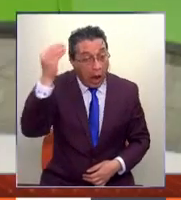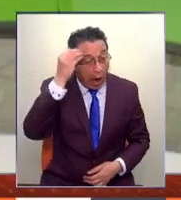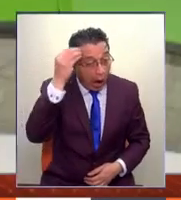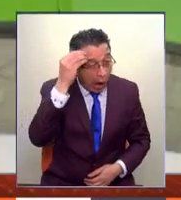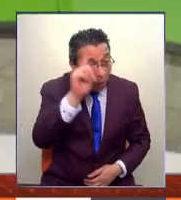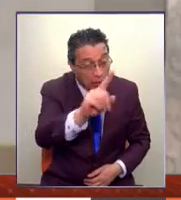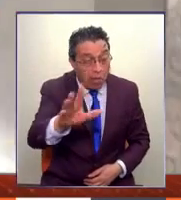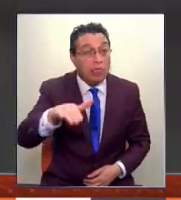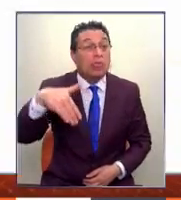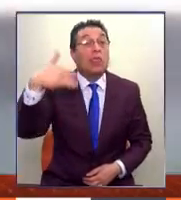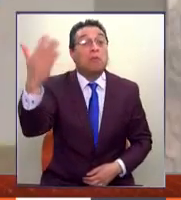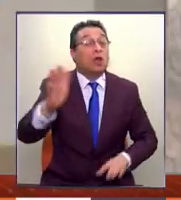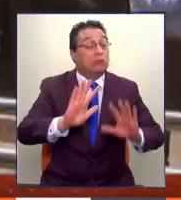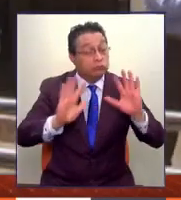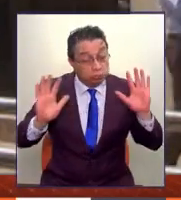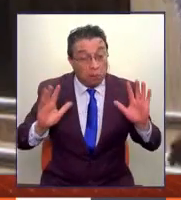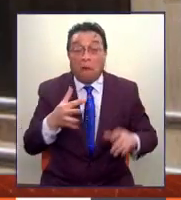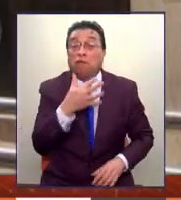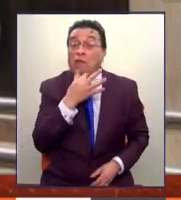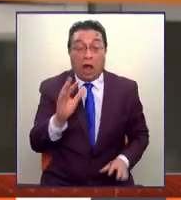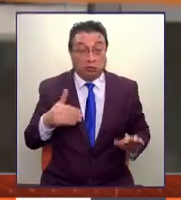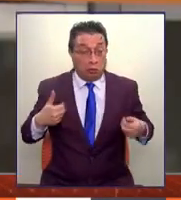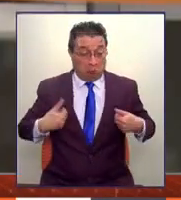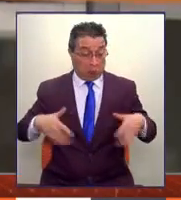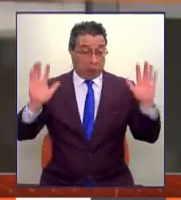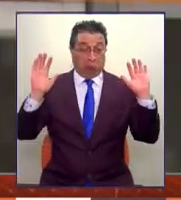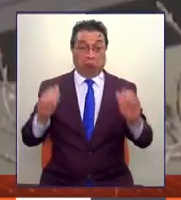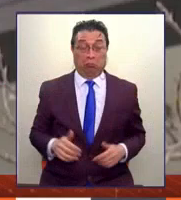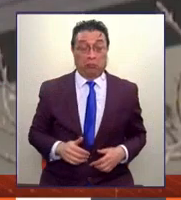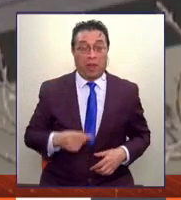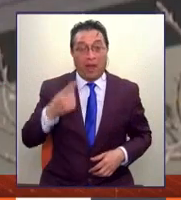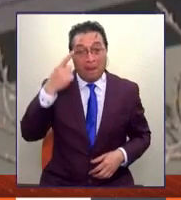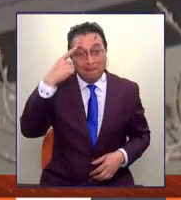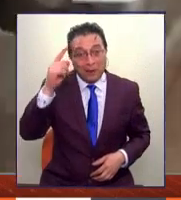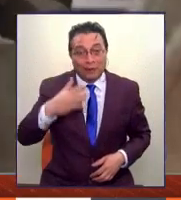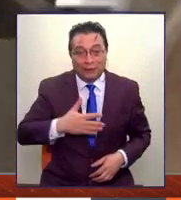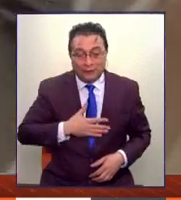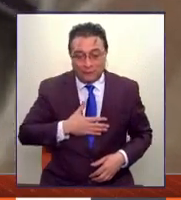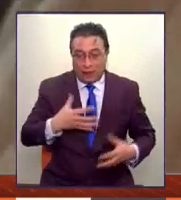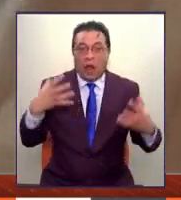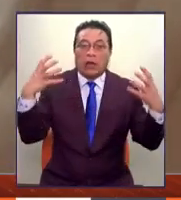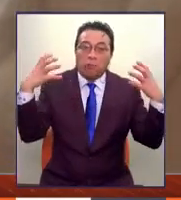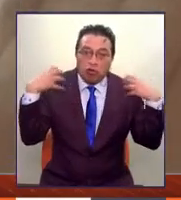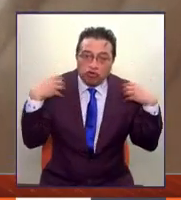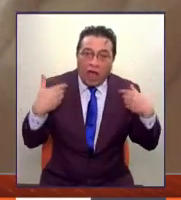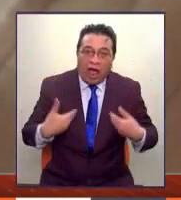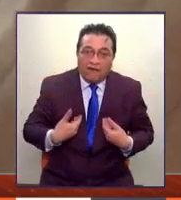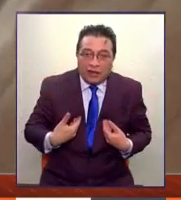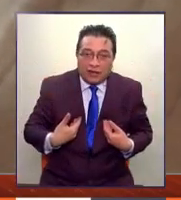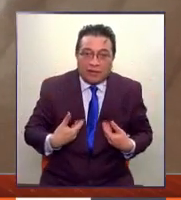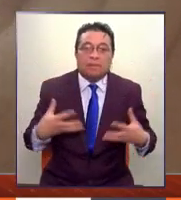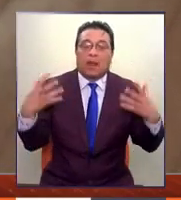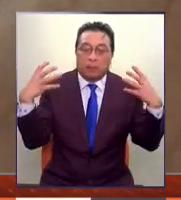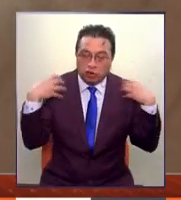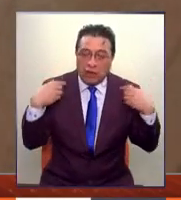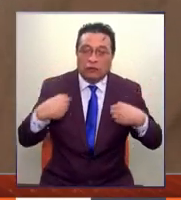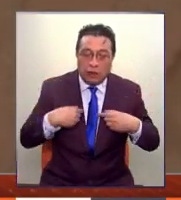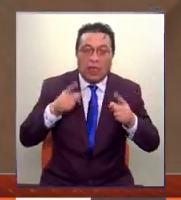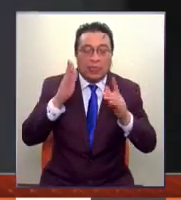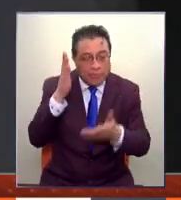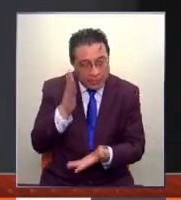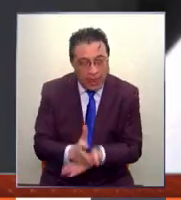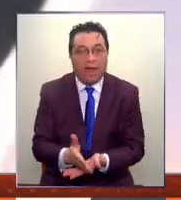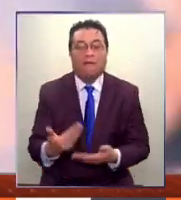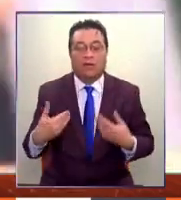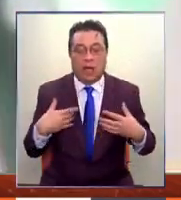vengan después de nosotros. Eso hubiera sido lo más fácil. Pero sabe que cuando uno está en posiciones de responsabilidad, como su nombre lo indica, tiene que actuar de forma